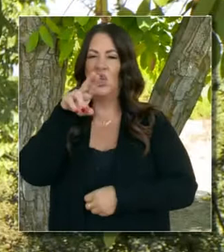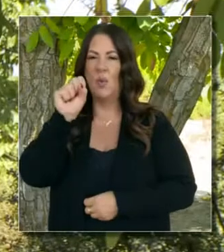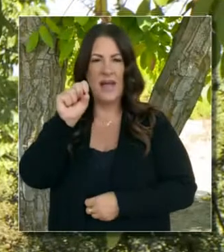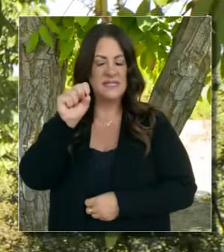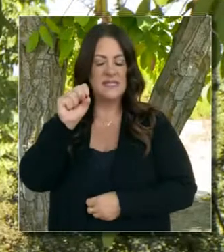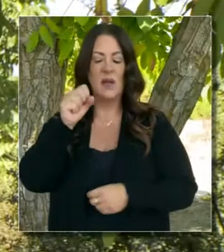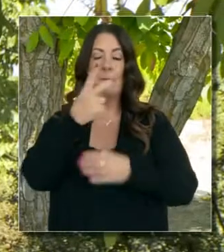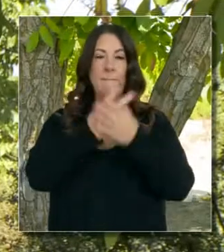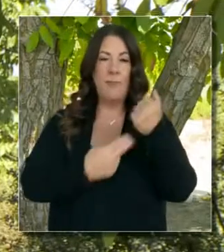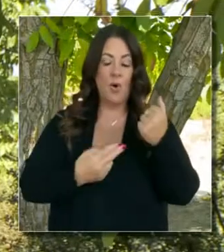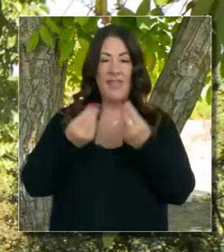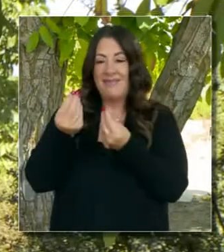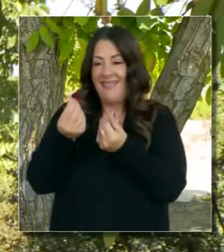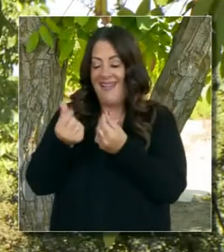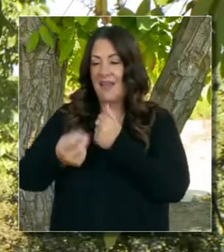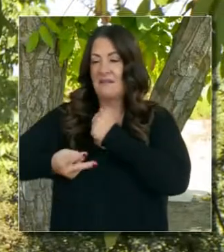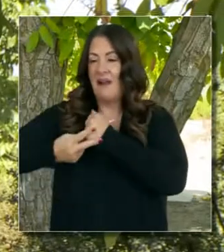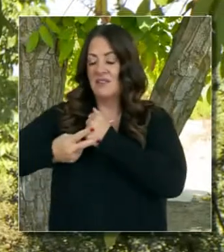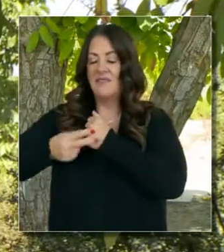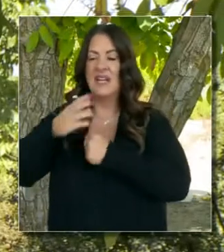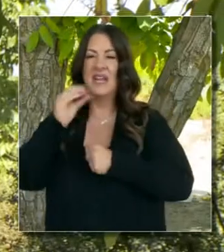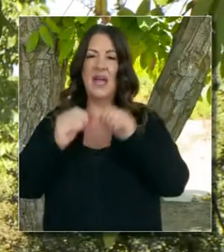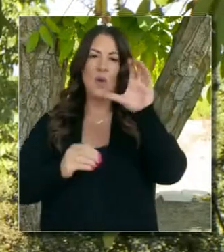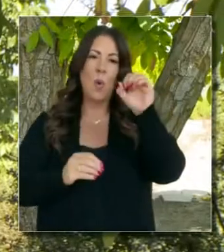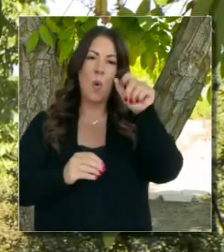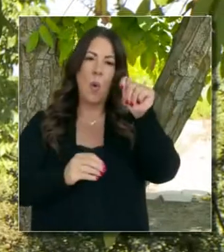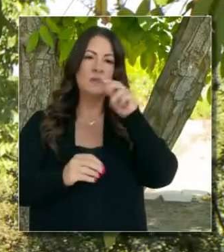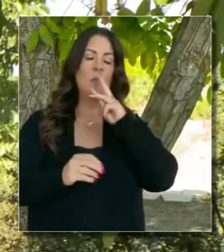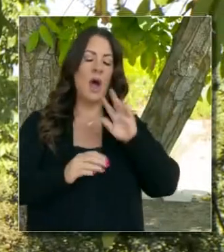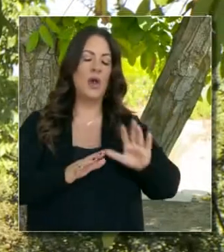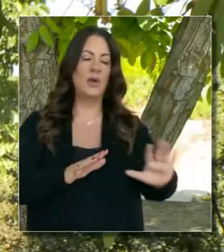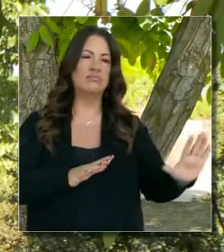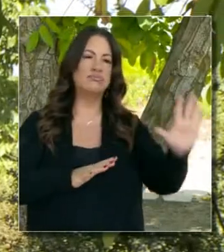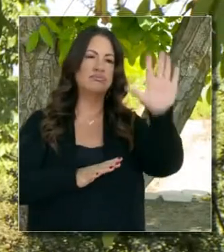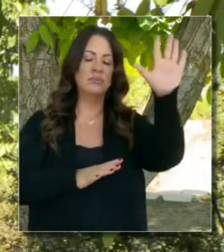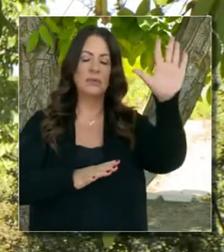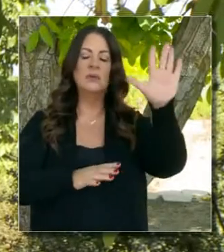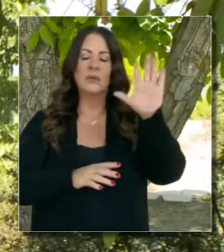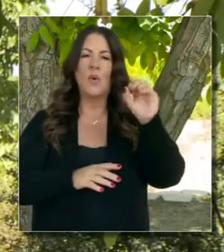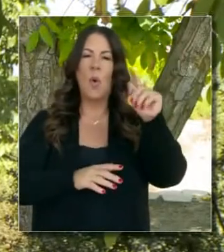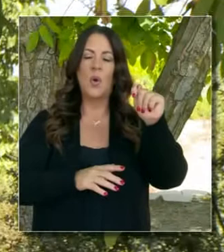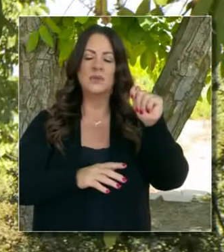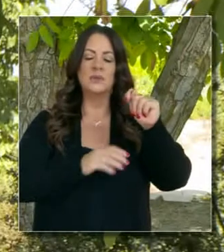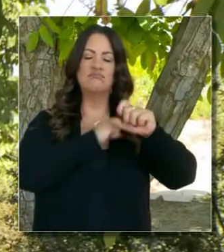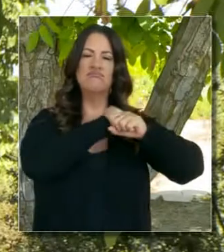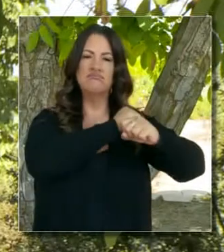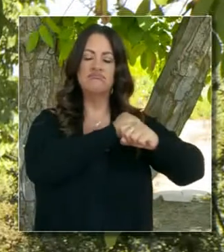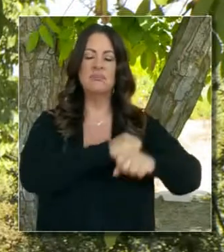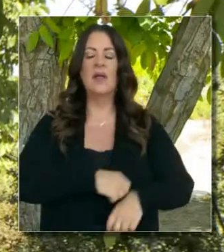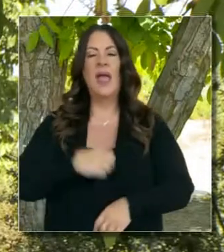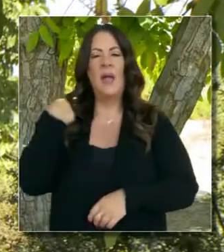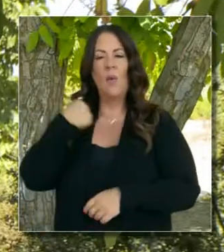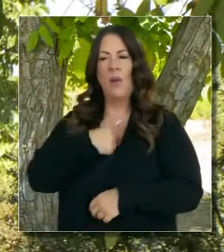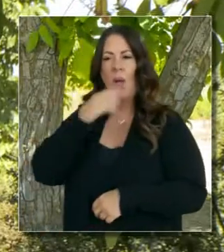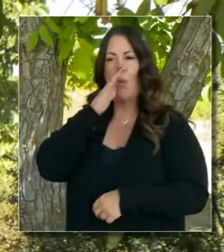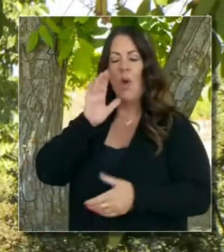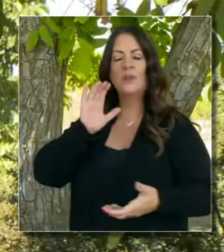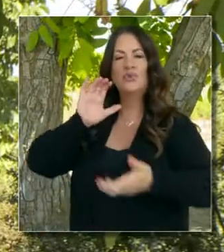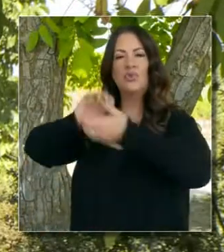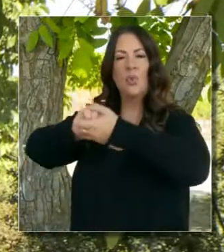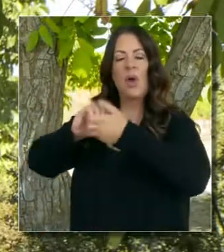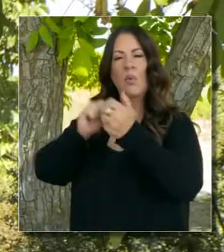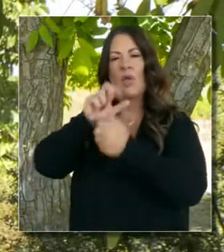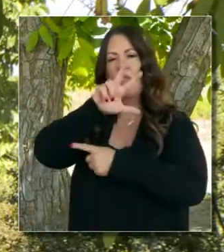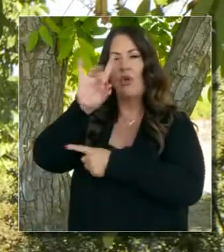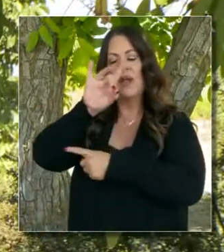Estados Unidos de hacer conservación en tierra y conservación litoral. Y también en otras partes